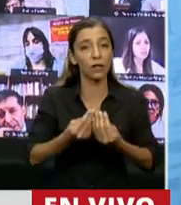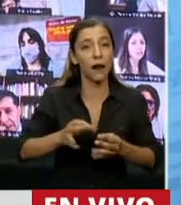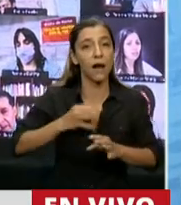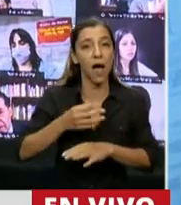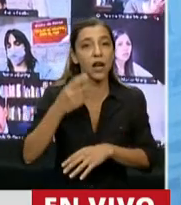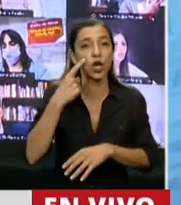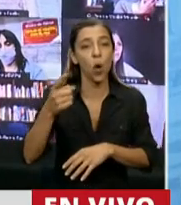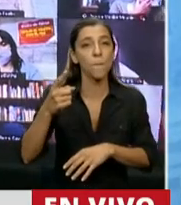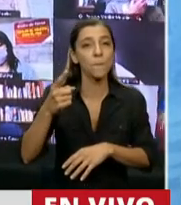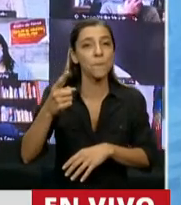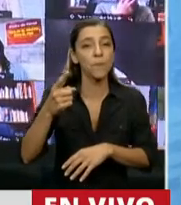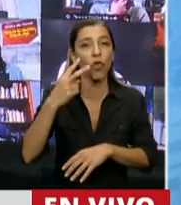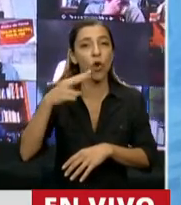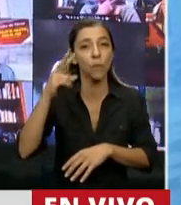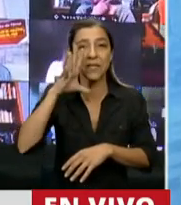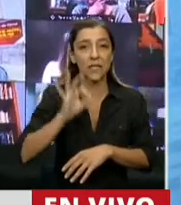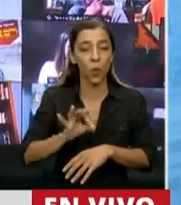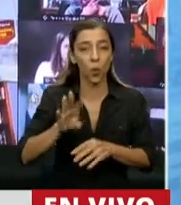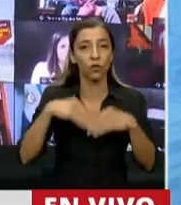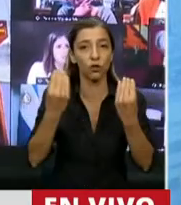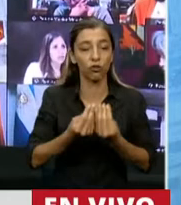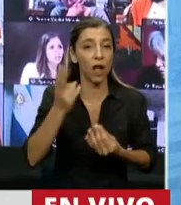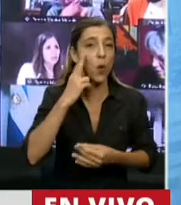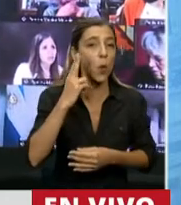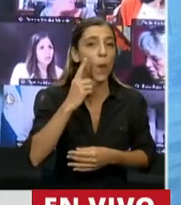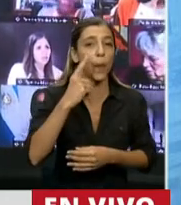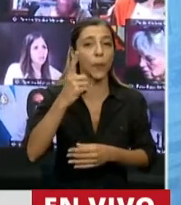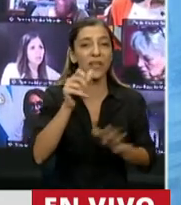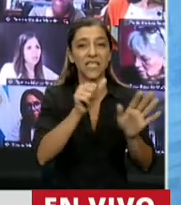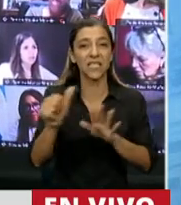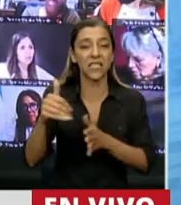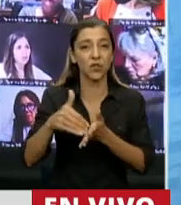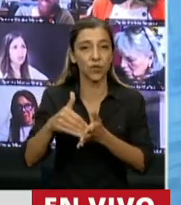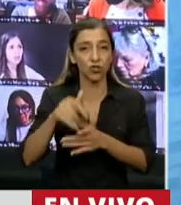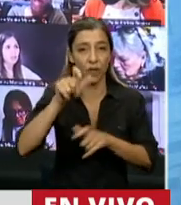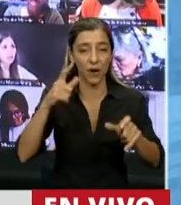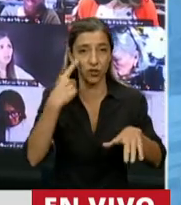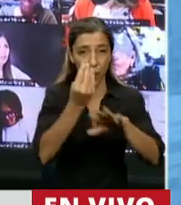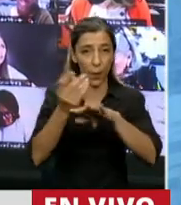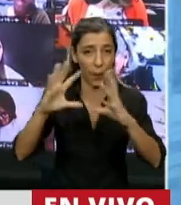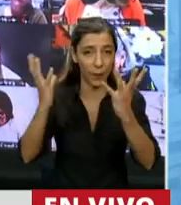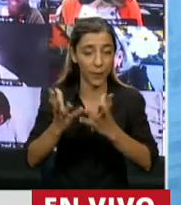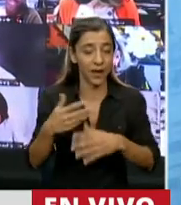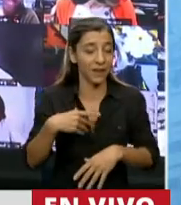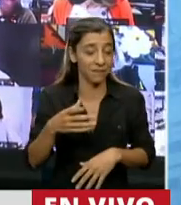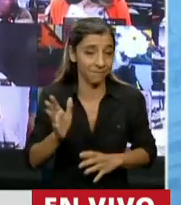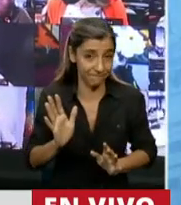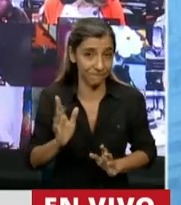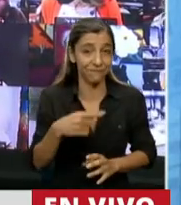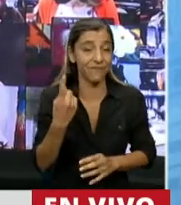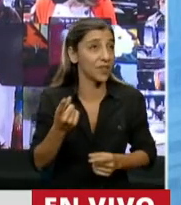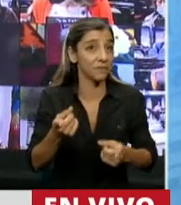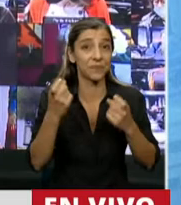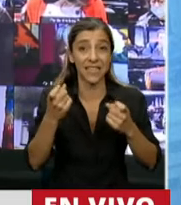9.600 millones de habitantes. ¿Sabe, señor Presidente, cuántos planetas van a hacer falta para